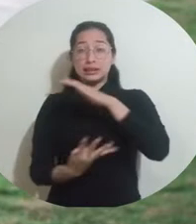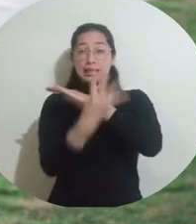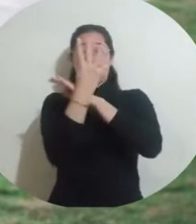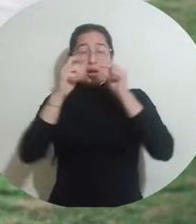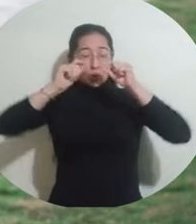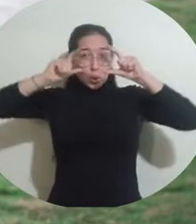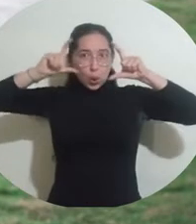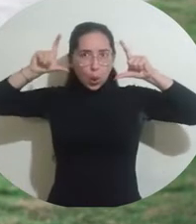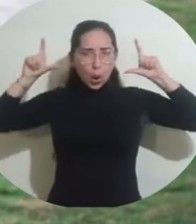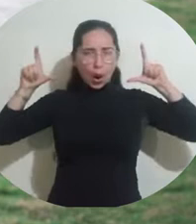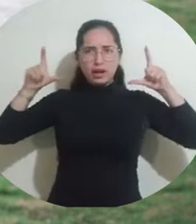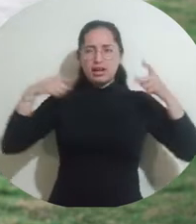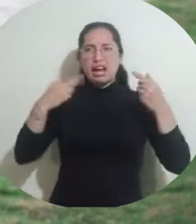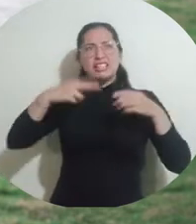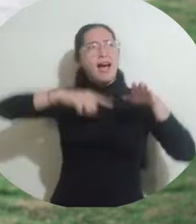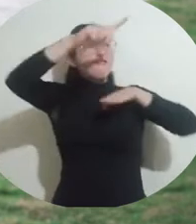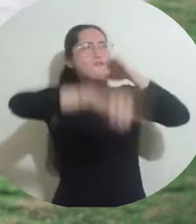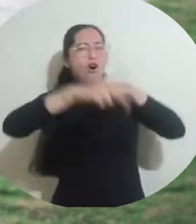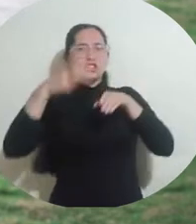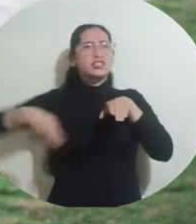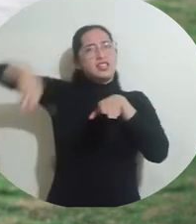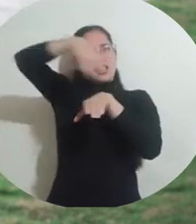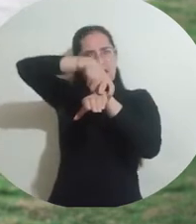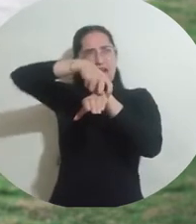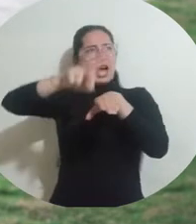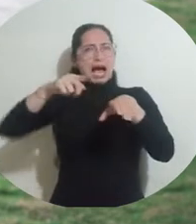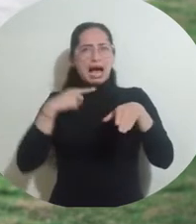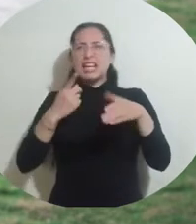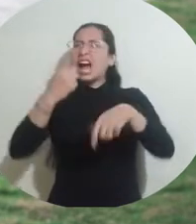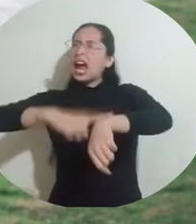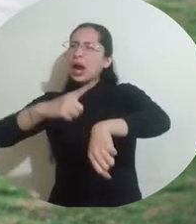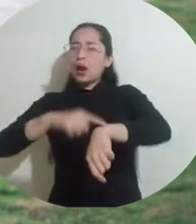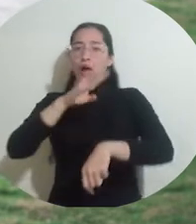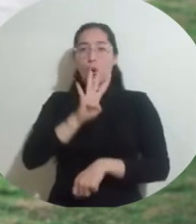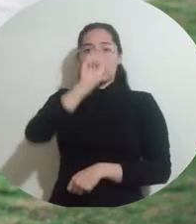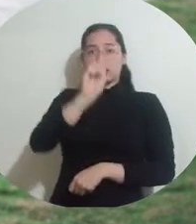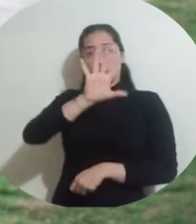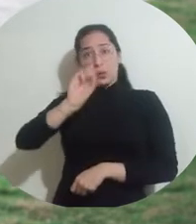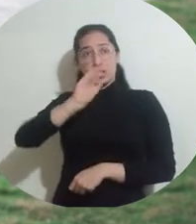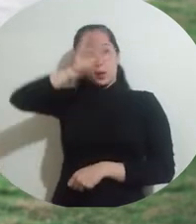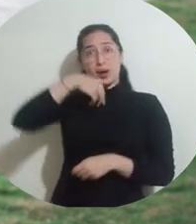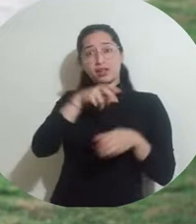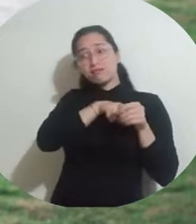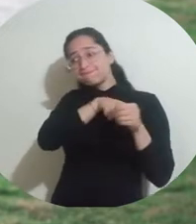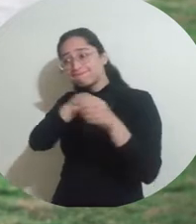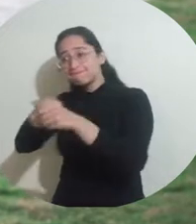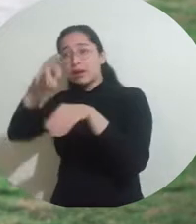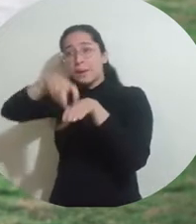poder ir a coger el bus en la estación a las 4 y 50 y poder llegar a la universidad a la hora